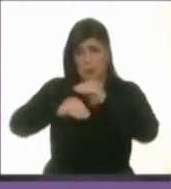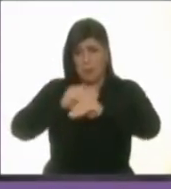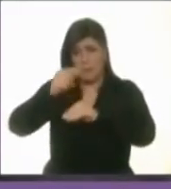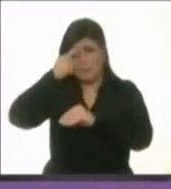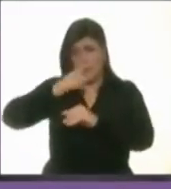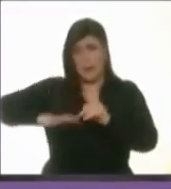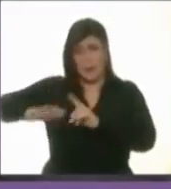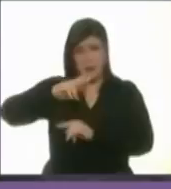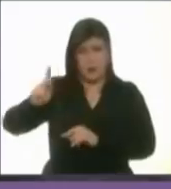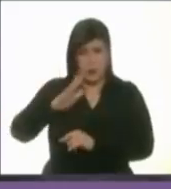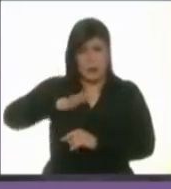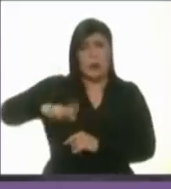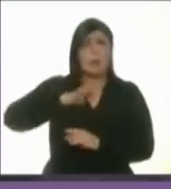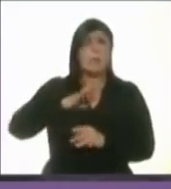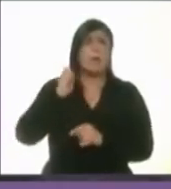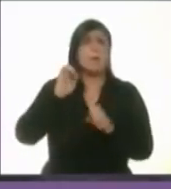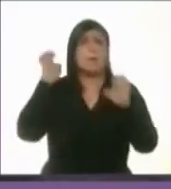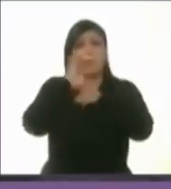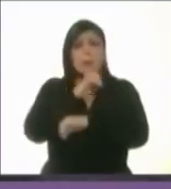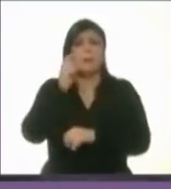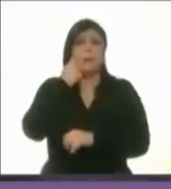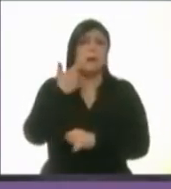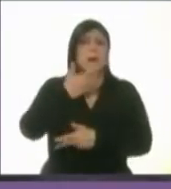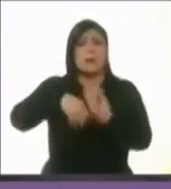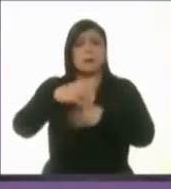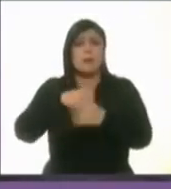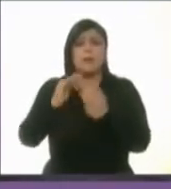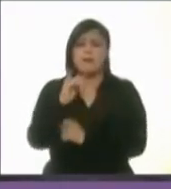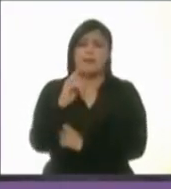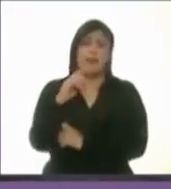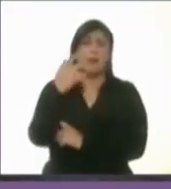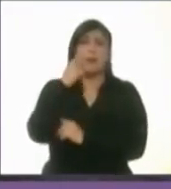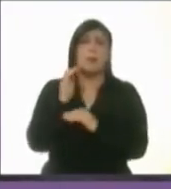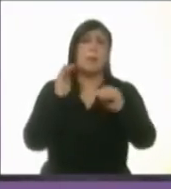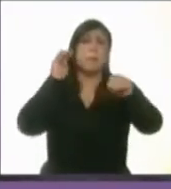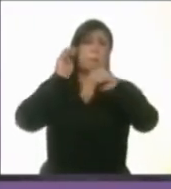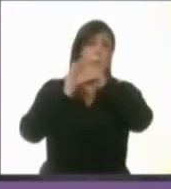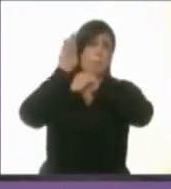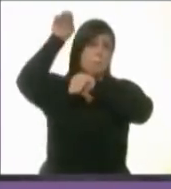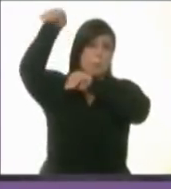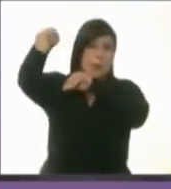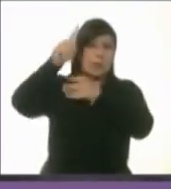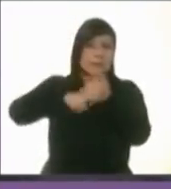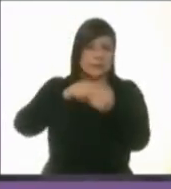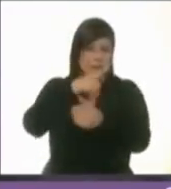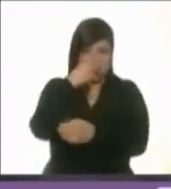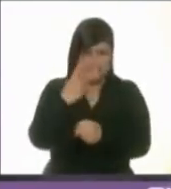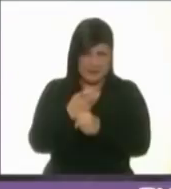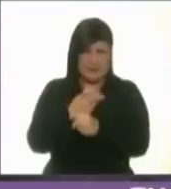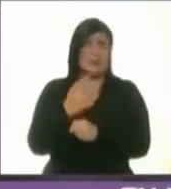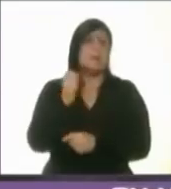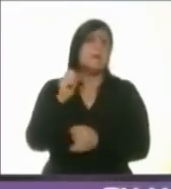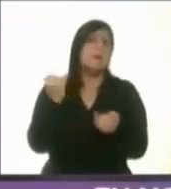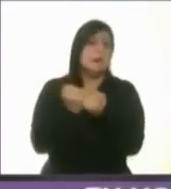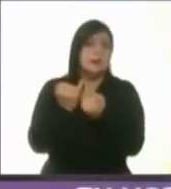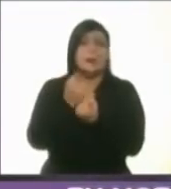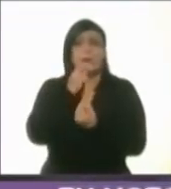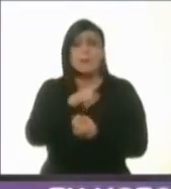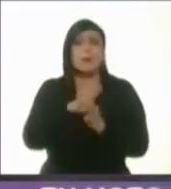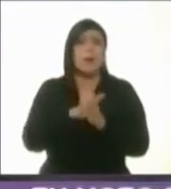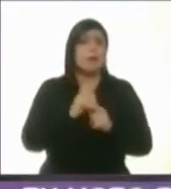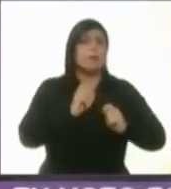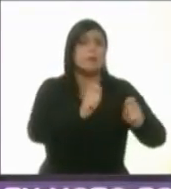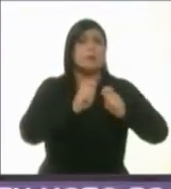a través de fideicomisos privados como se manejó el segundo piso, para manejar el presupuesto y adjudicar sin licitar,